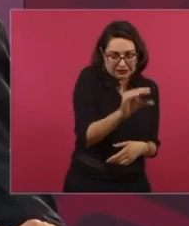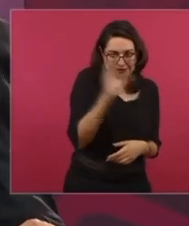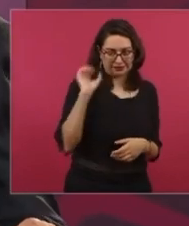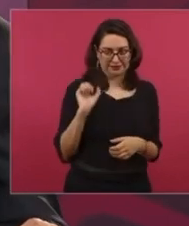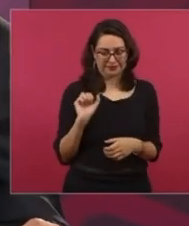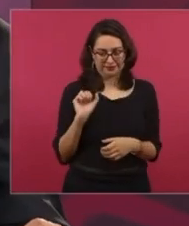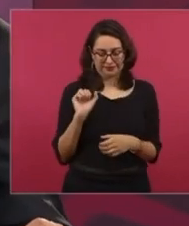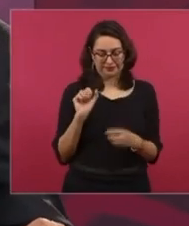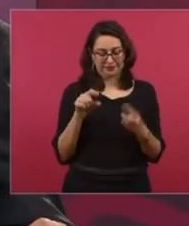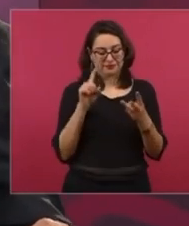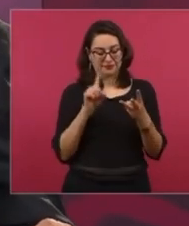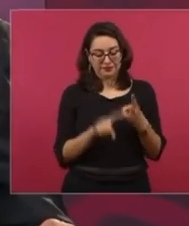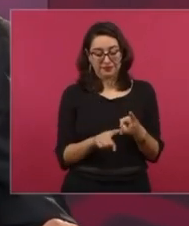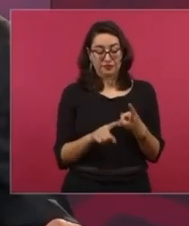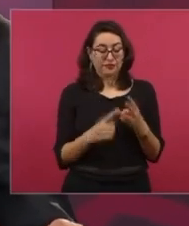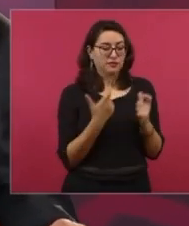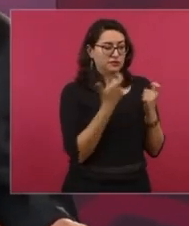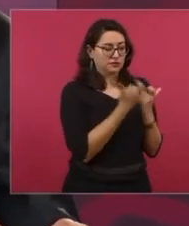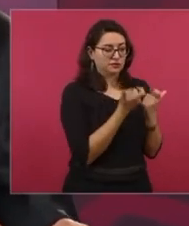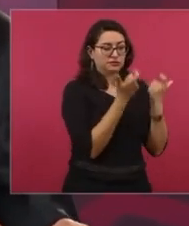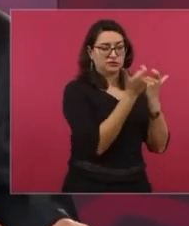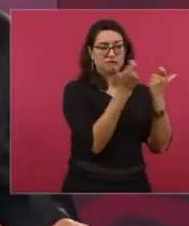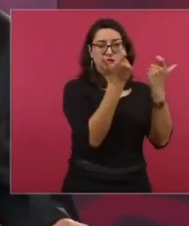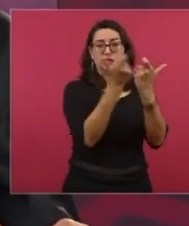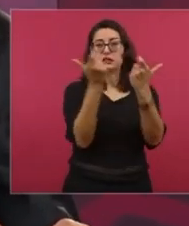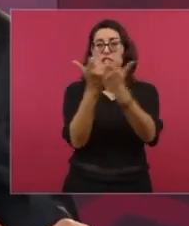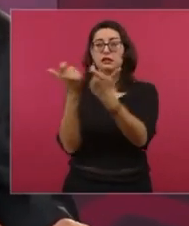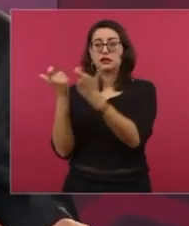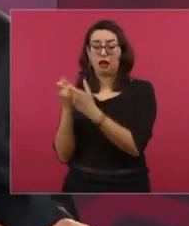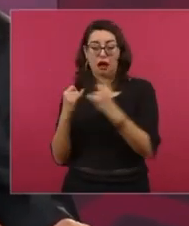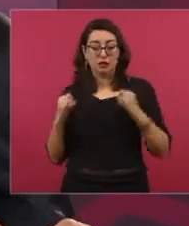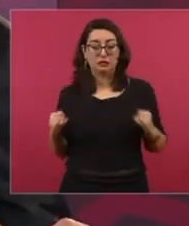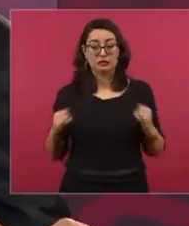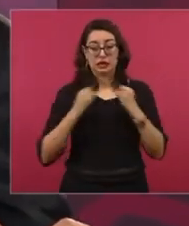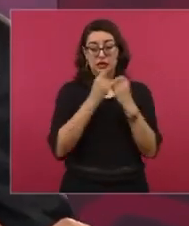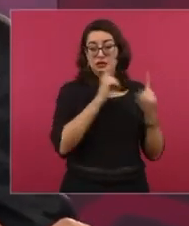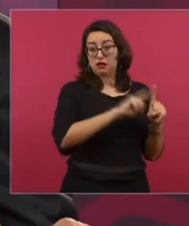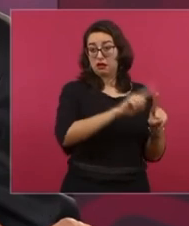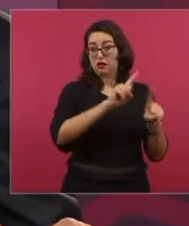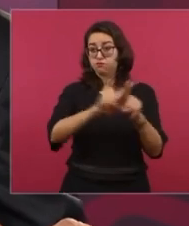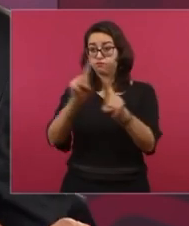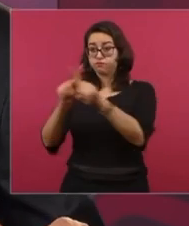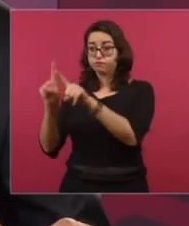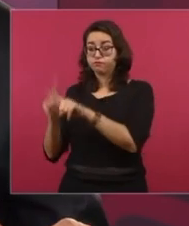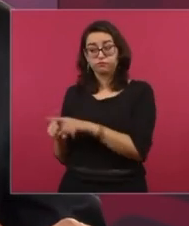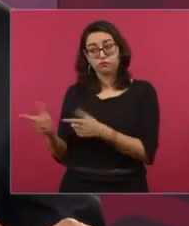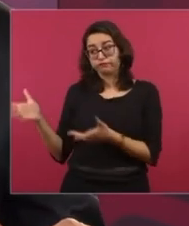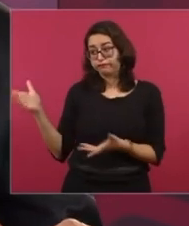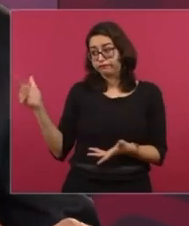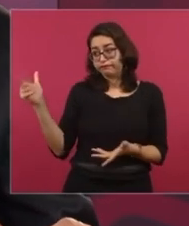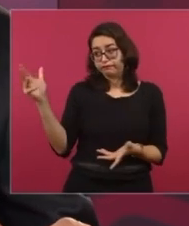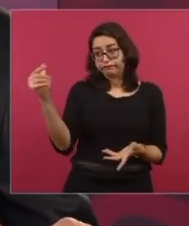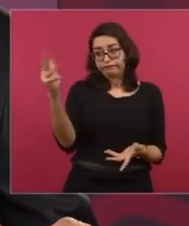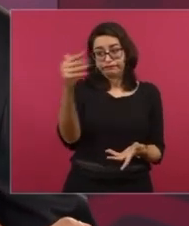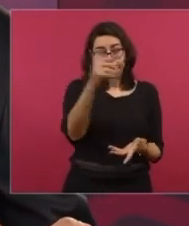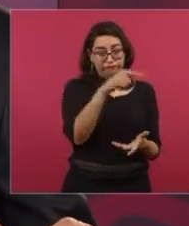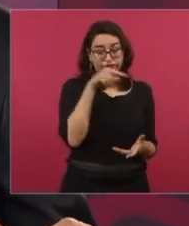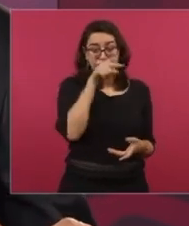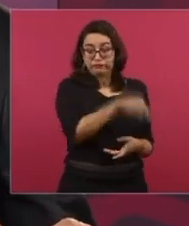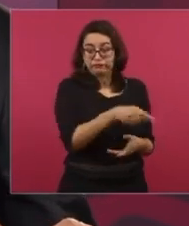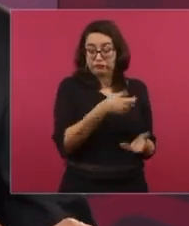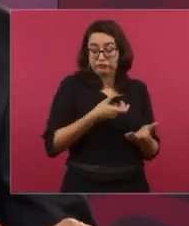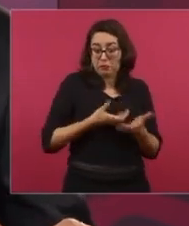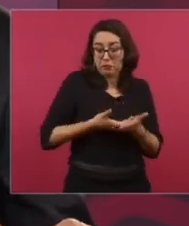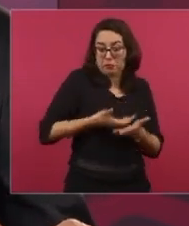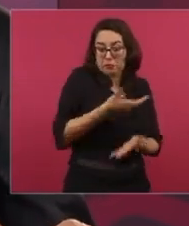no sé cuántos fideicomisos y todo eso, pues se ha